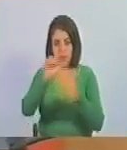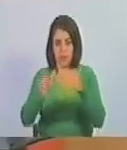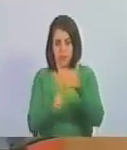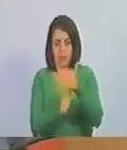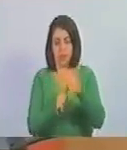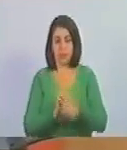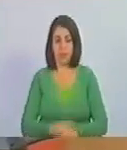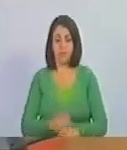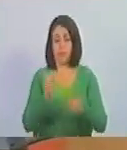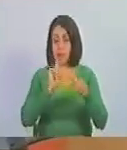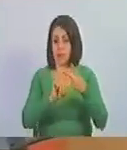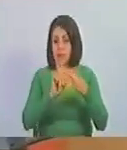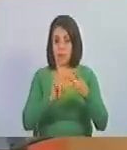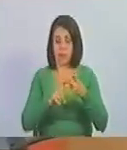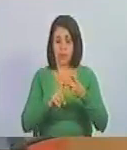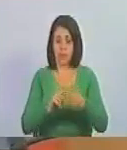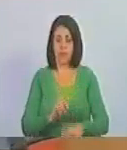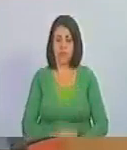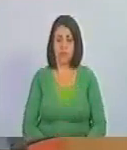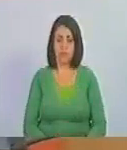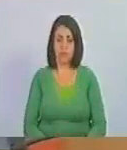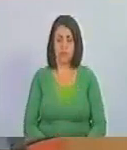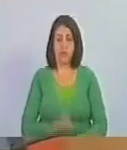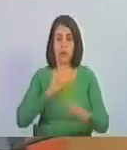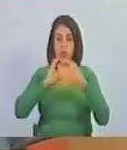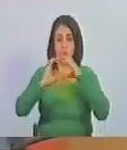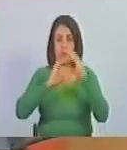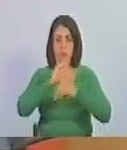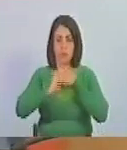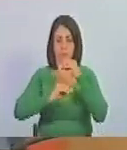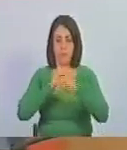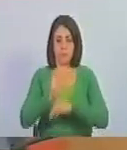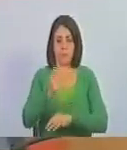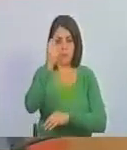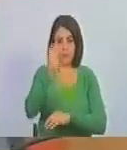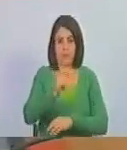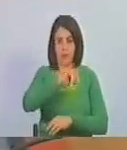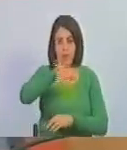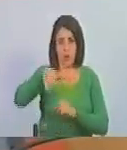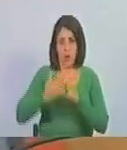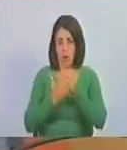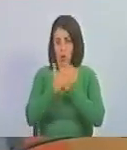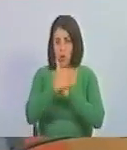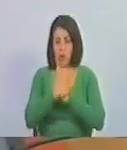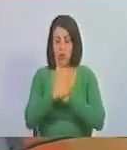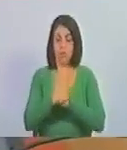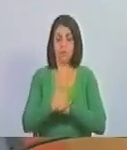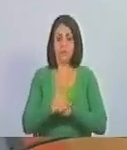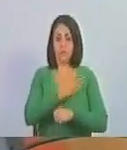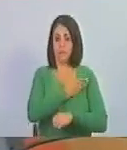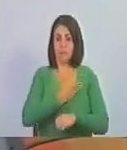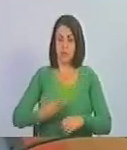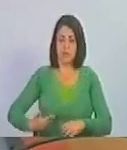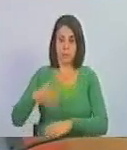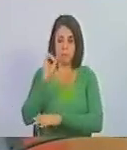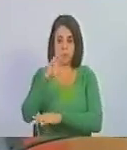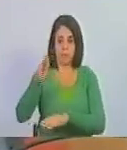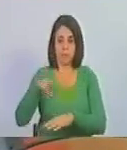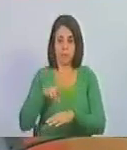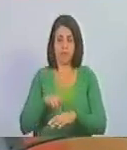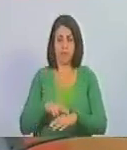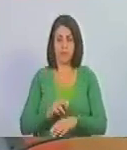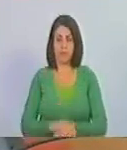anexa. Segundo punto de la cuenta. Comunicación dirigida al diputado Jorge Rodríguez Gómez, presidente de la Asamblea